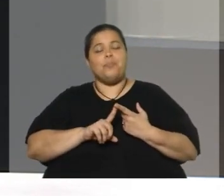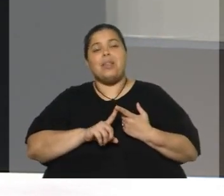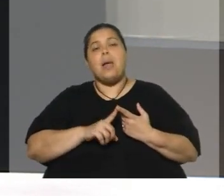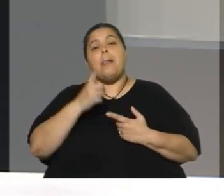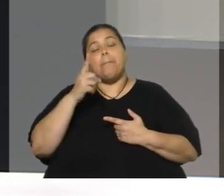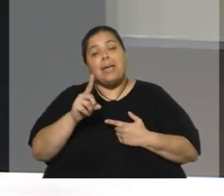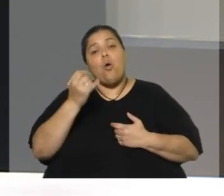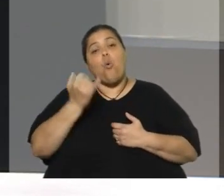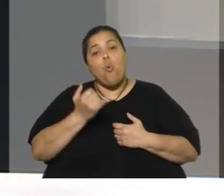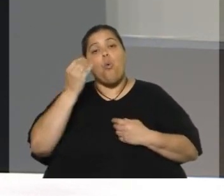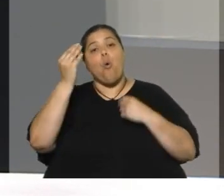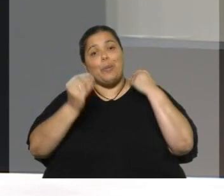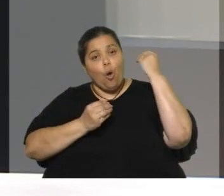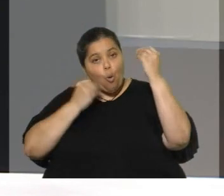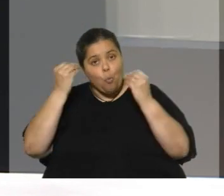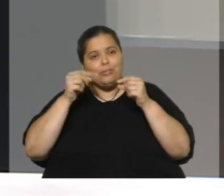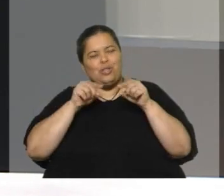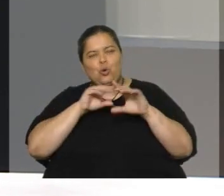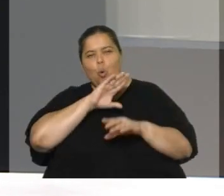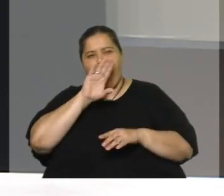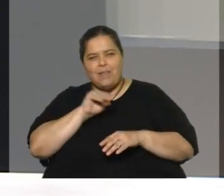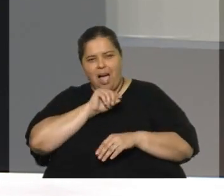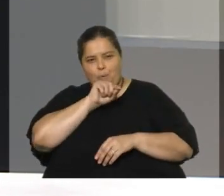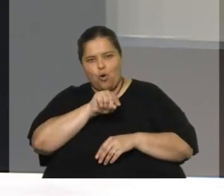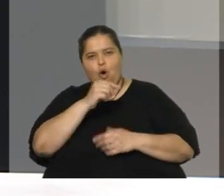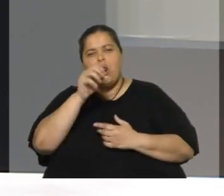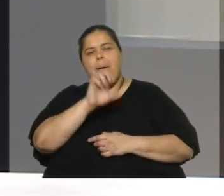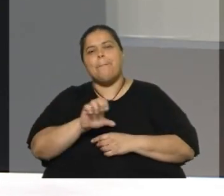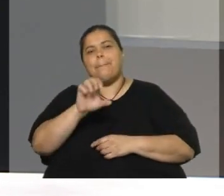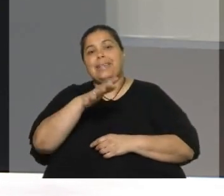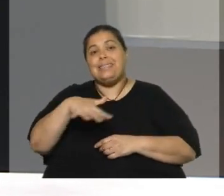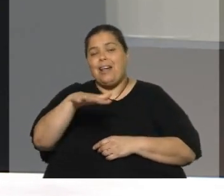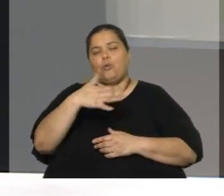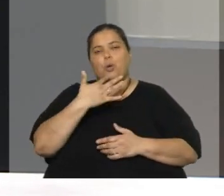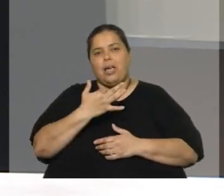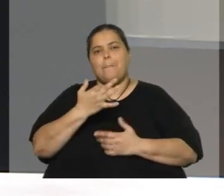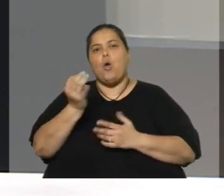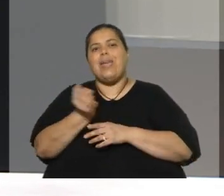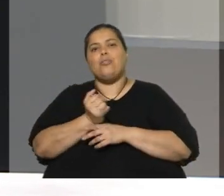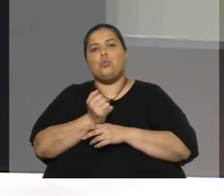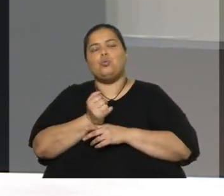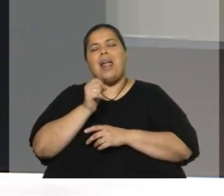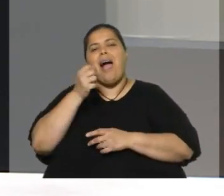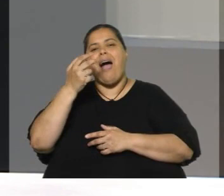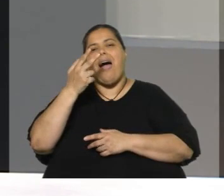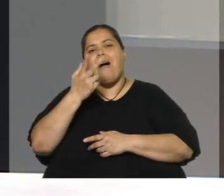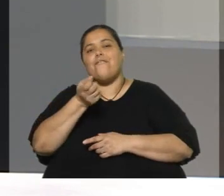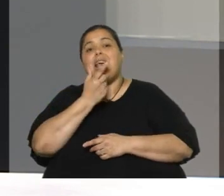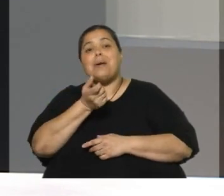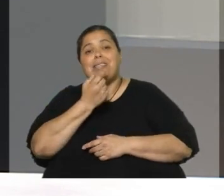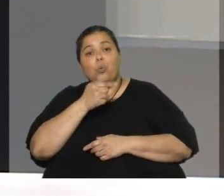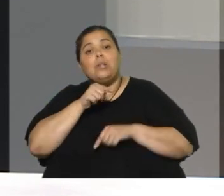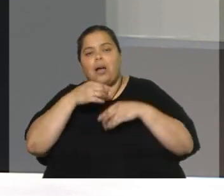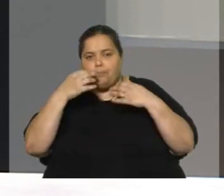preocupación, esto lo hablamos mucho con empresarios del sector, es en la parte de la industria farmacéutica, porque el acuerdo sí